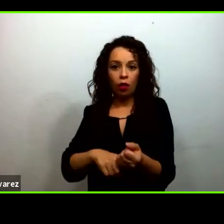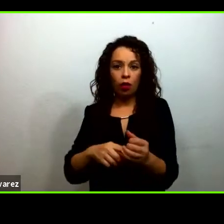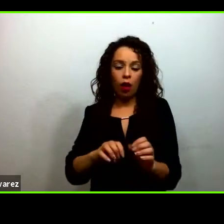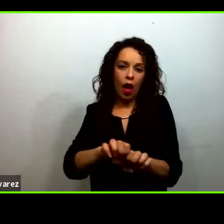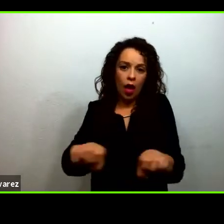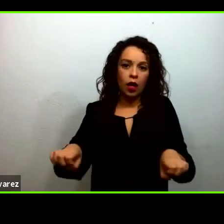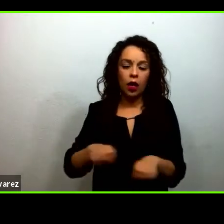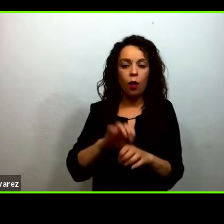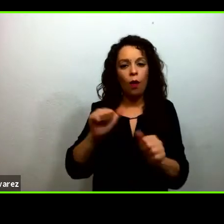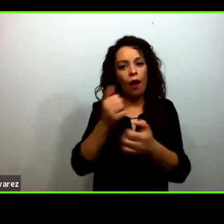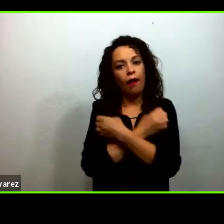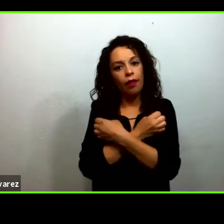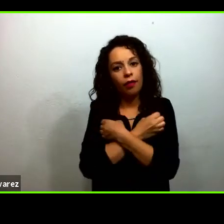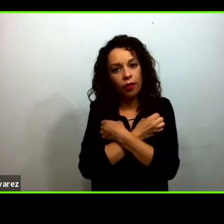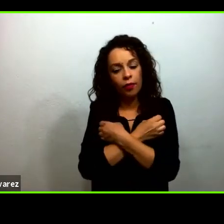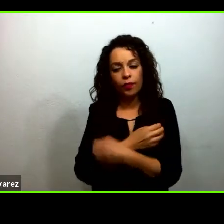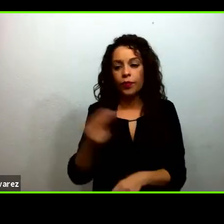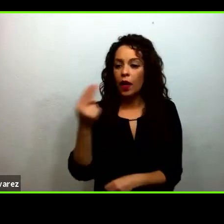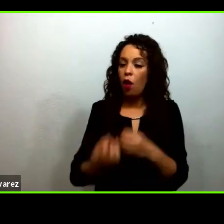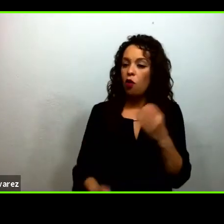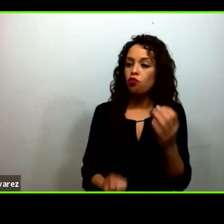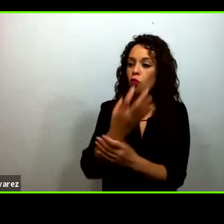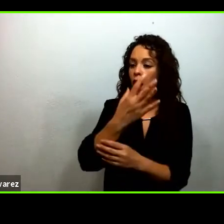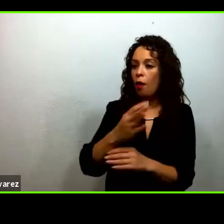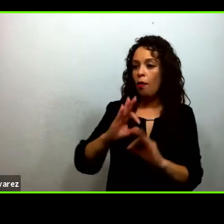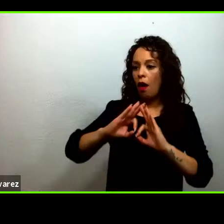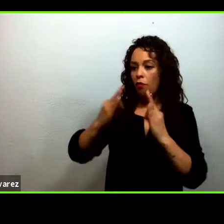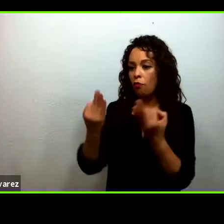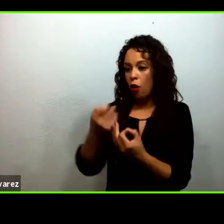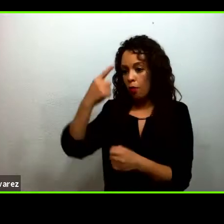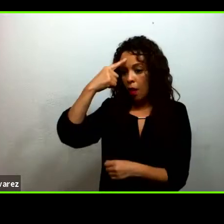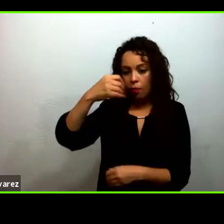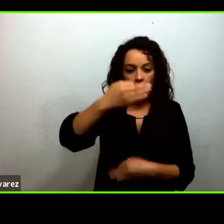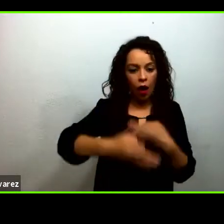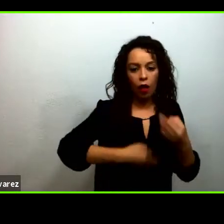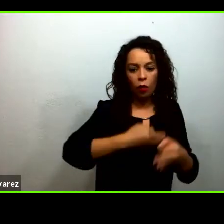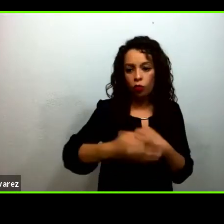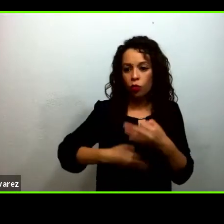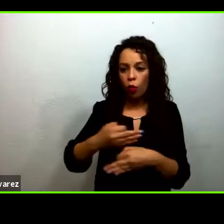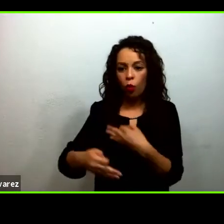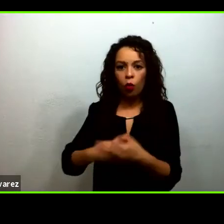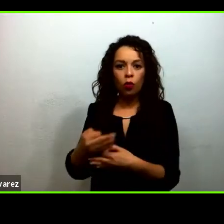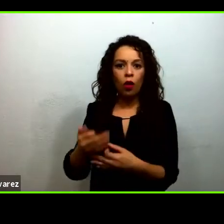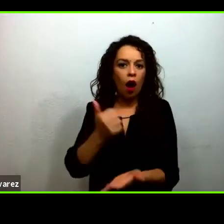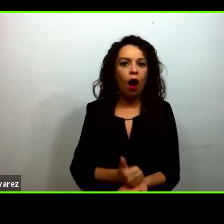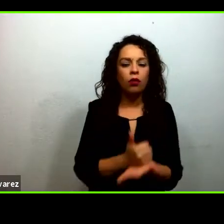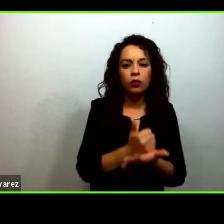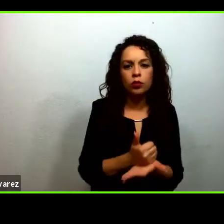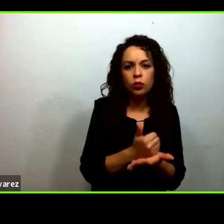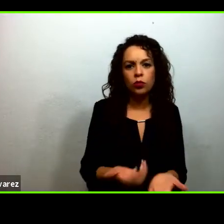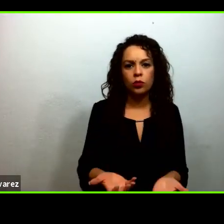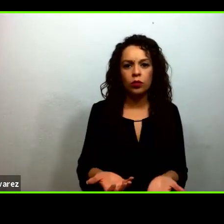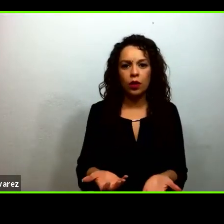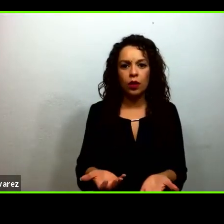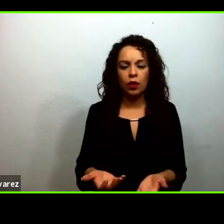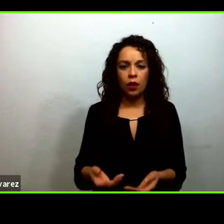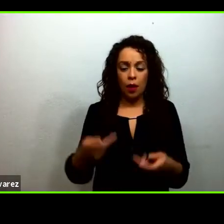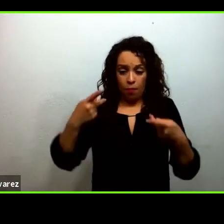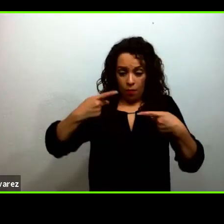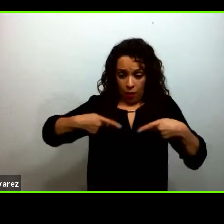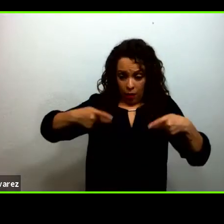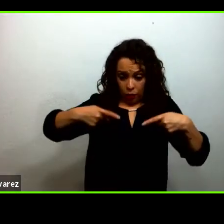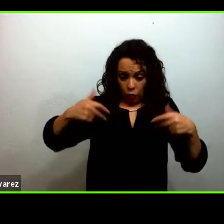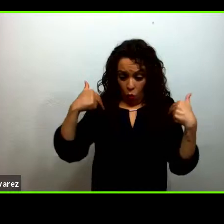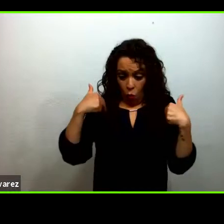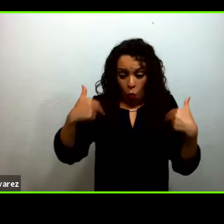nuevas formas de cooperación mediante las cuales todos podamos salir beneficiados y en donde el ser humano, la persona, las niñas,